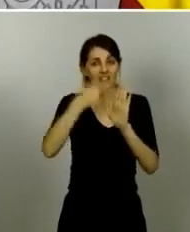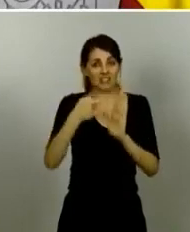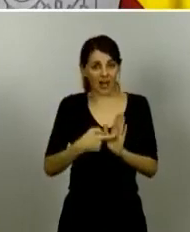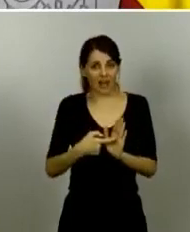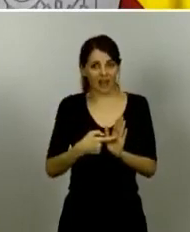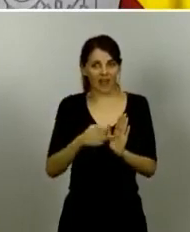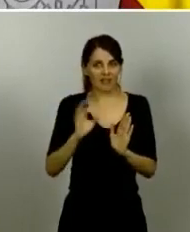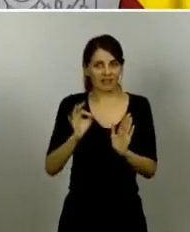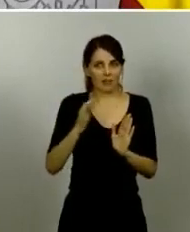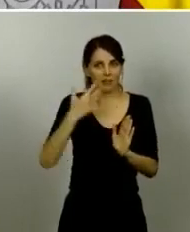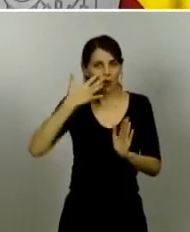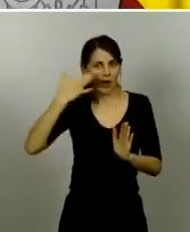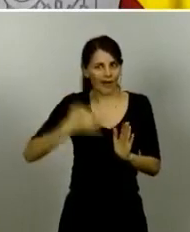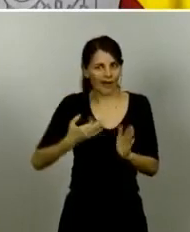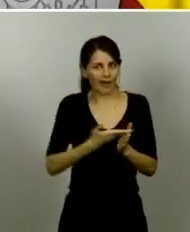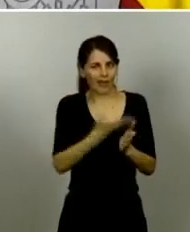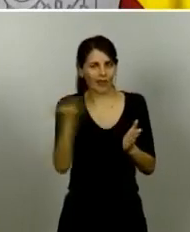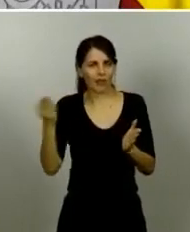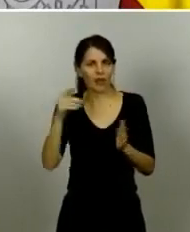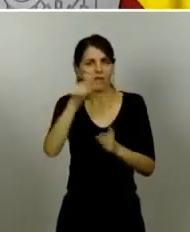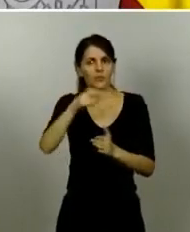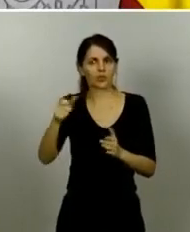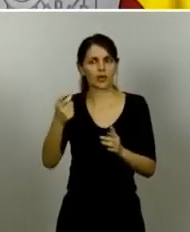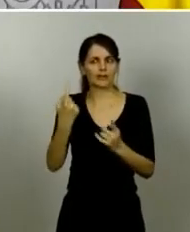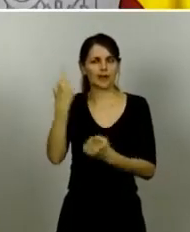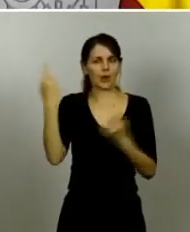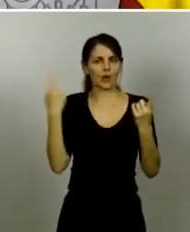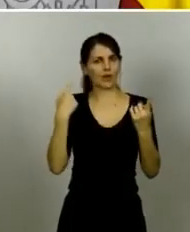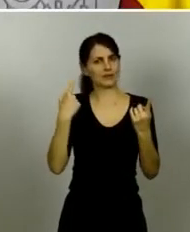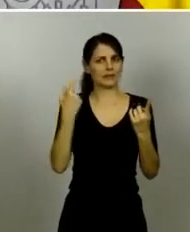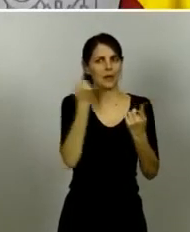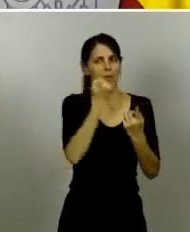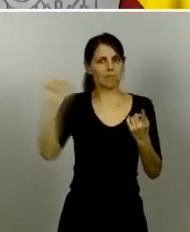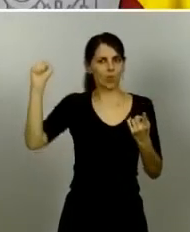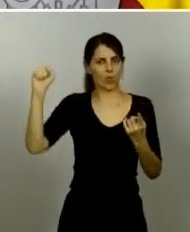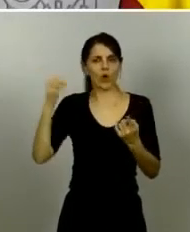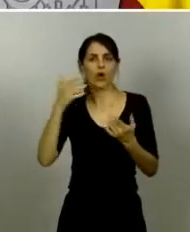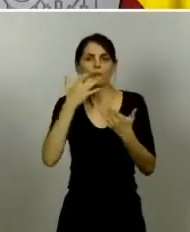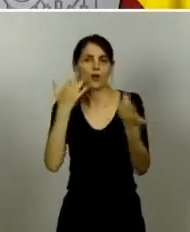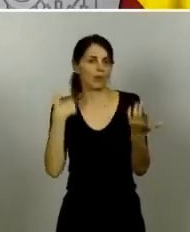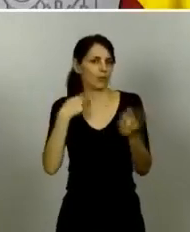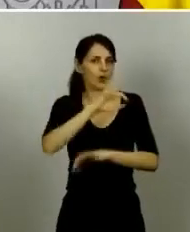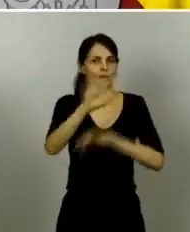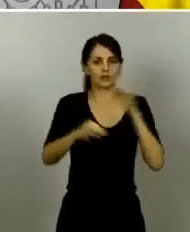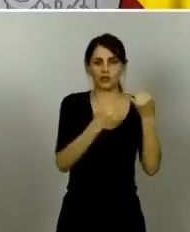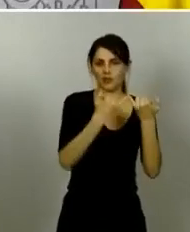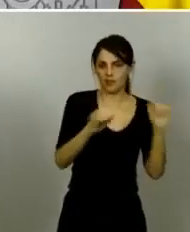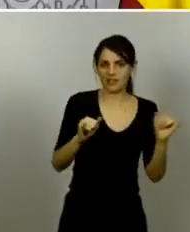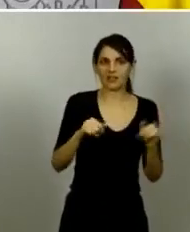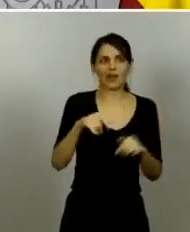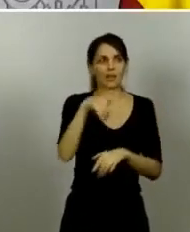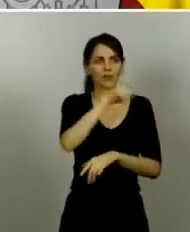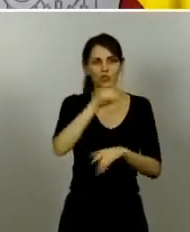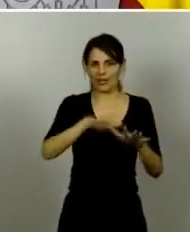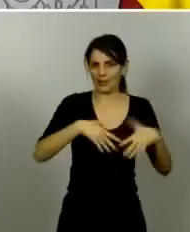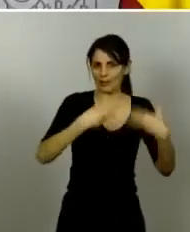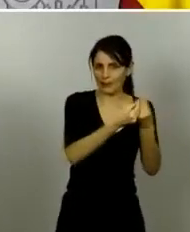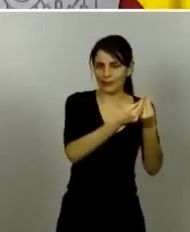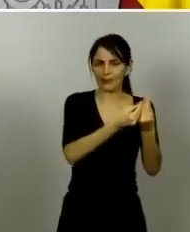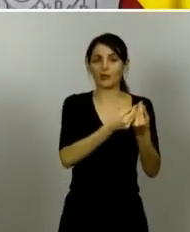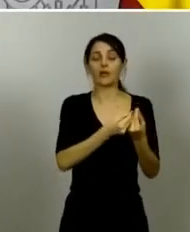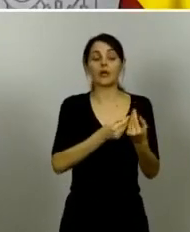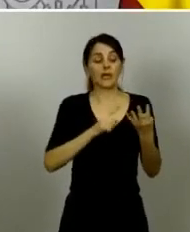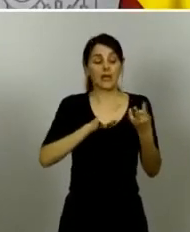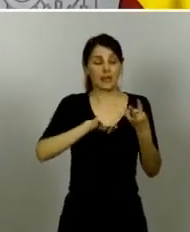detectado varios casos de actitudes incívicas como la organización de fiestas con más personas de las permitidas y para finalizar al doctor